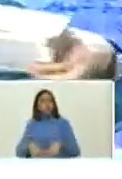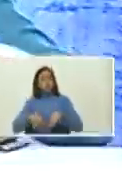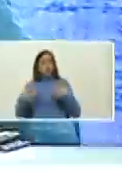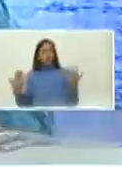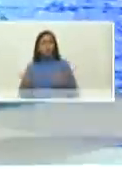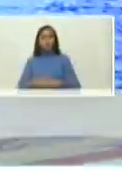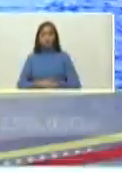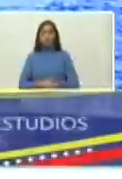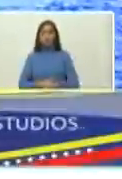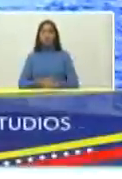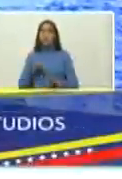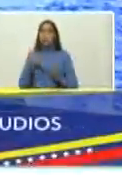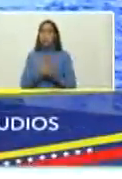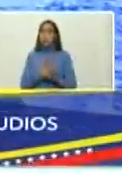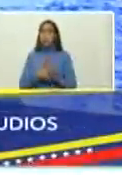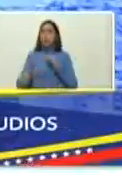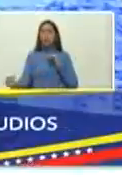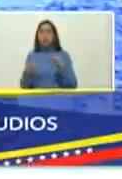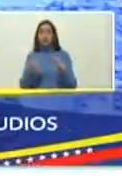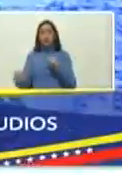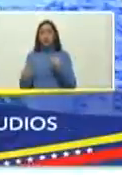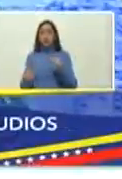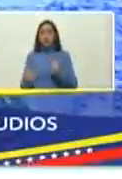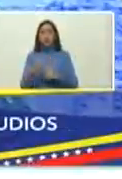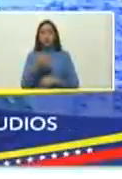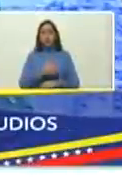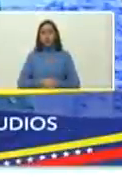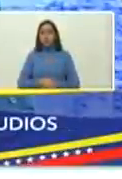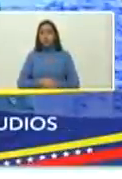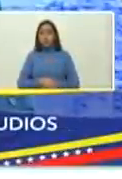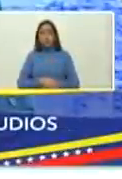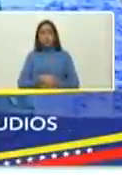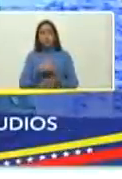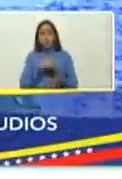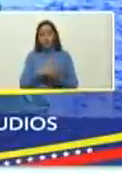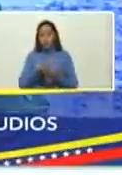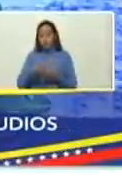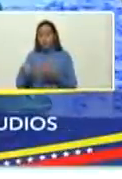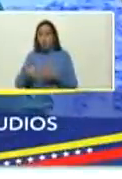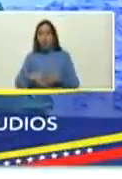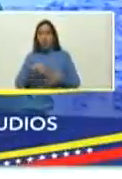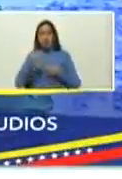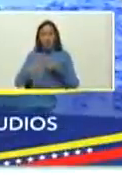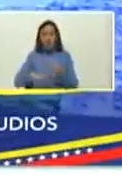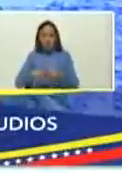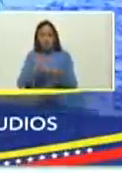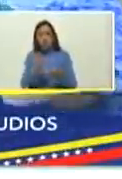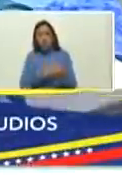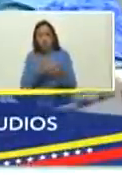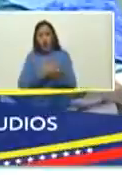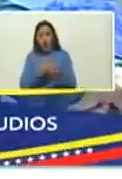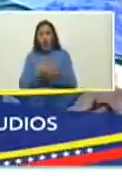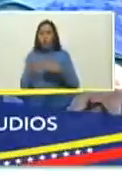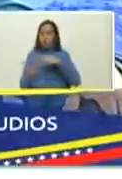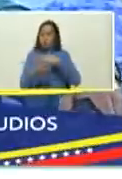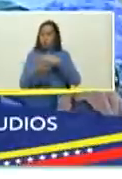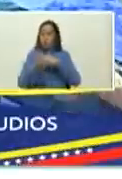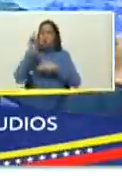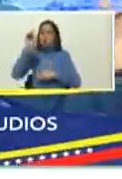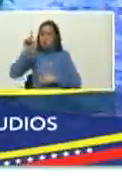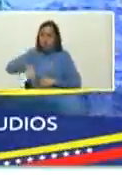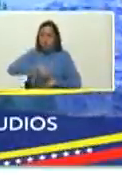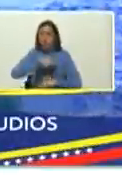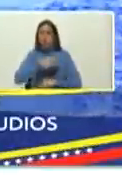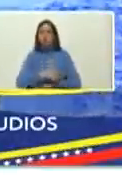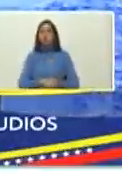al debate entre ediciones físicas y ediciones digitales